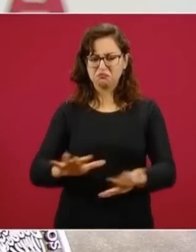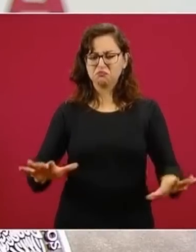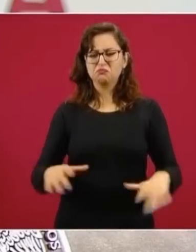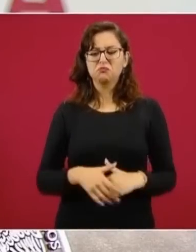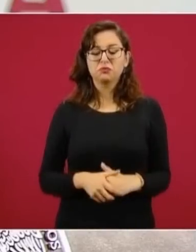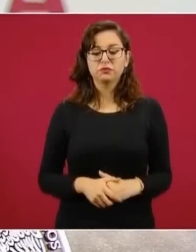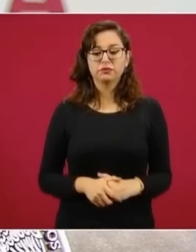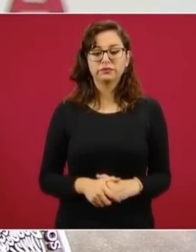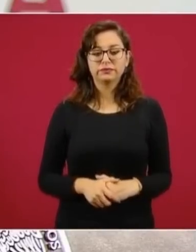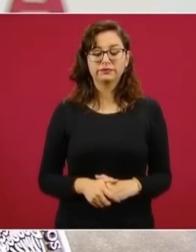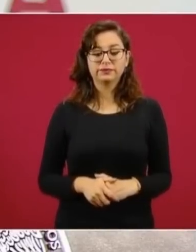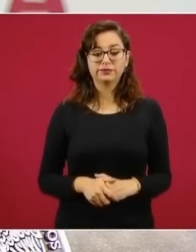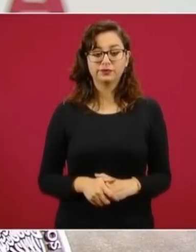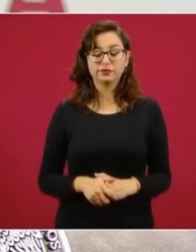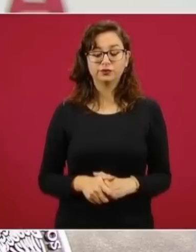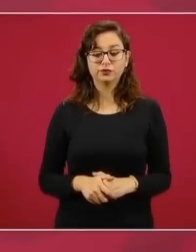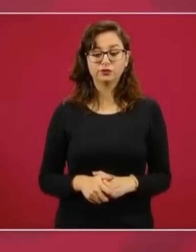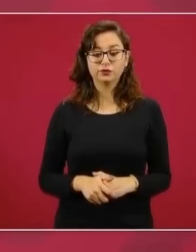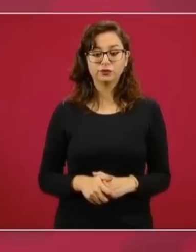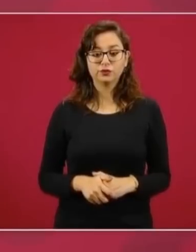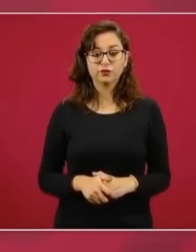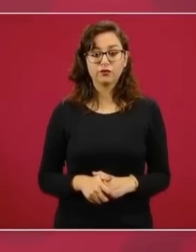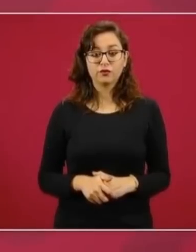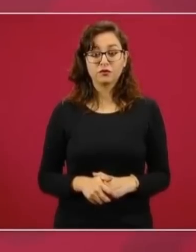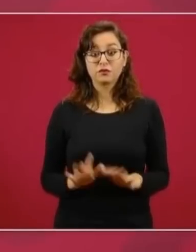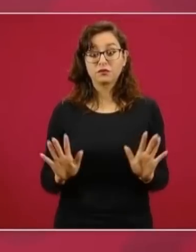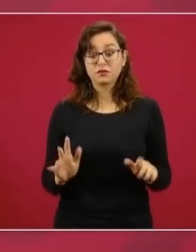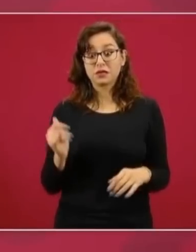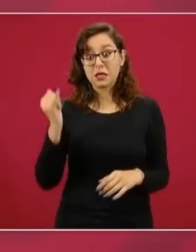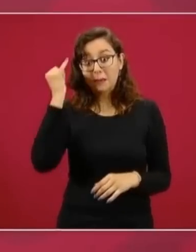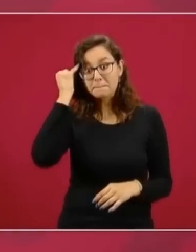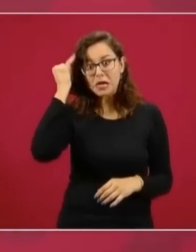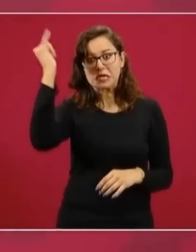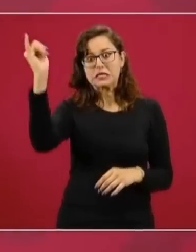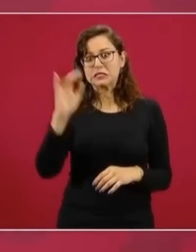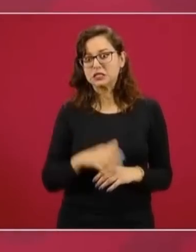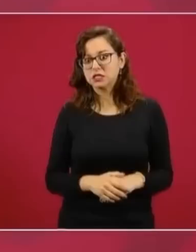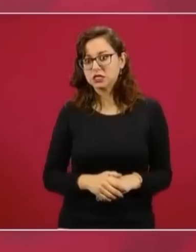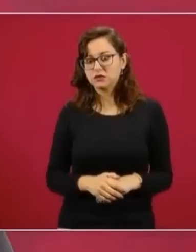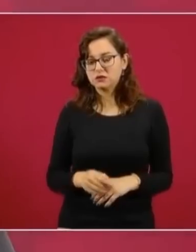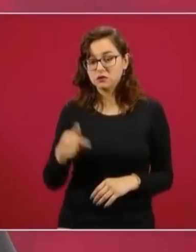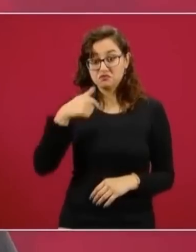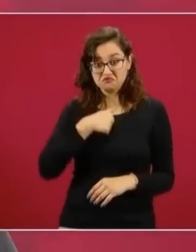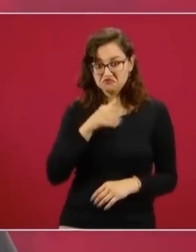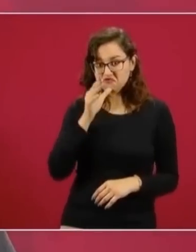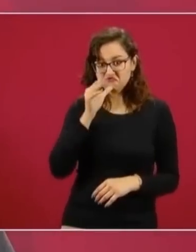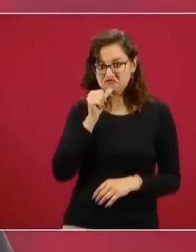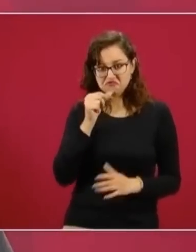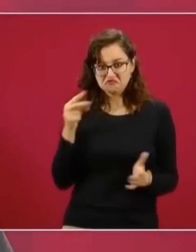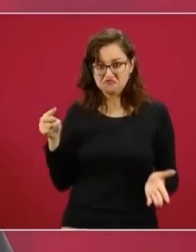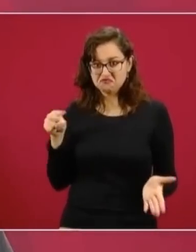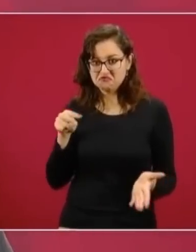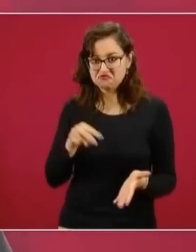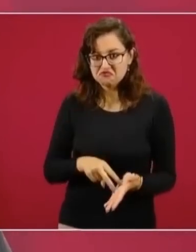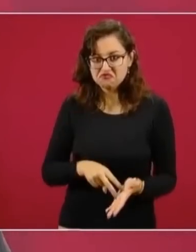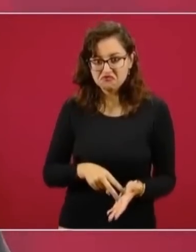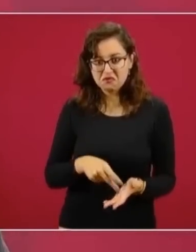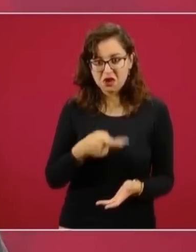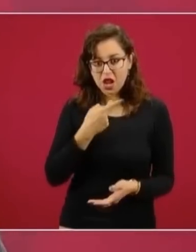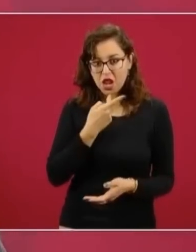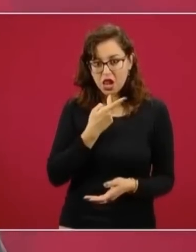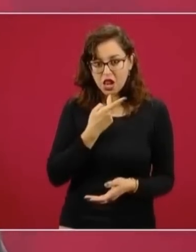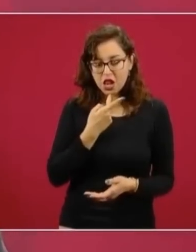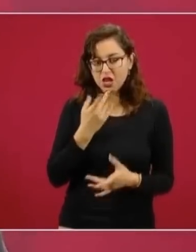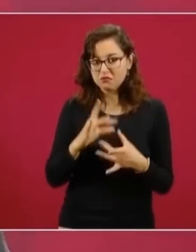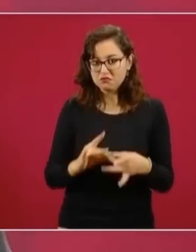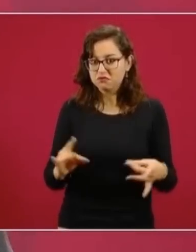Pues si no, imagínense, si no existieran las mañaneras, pues